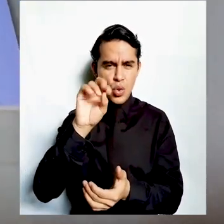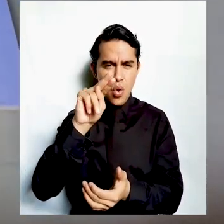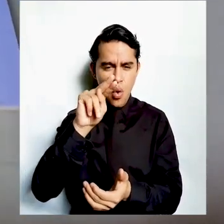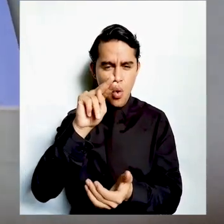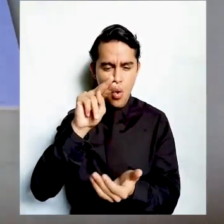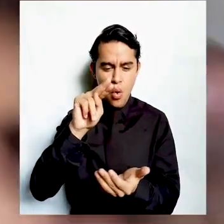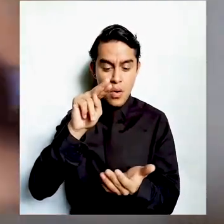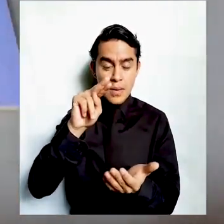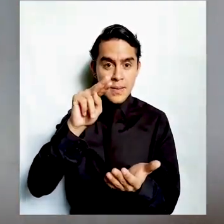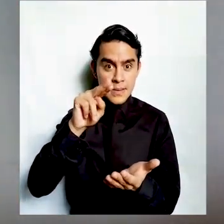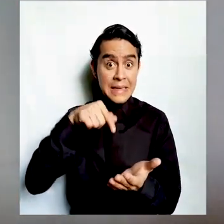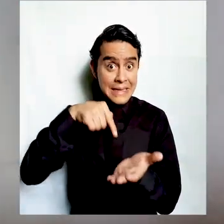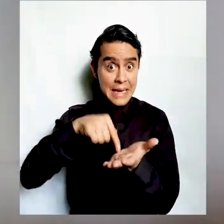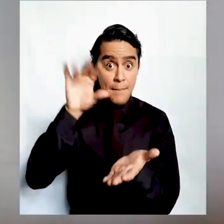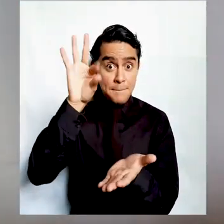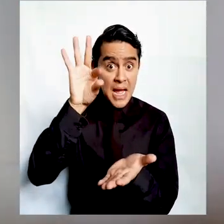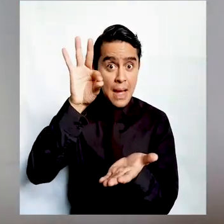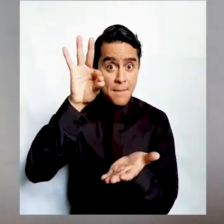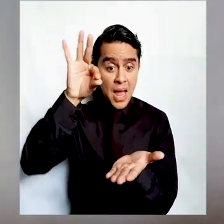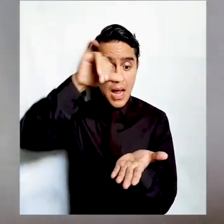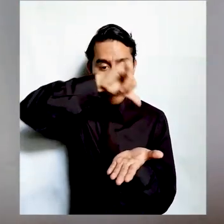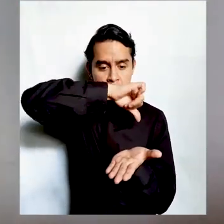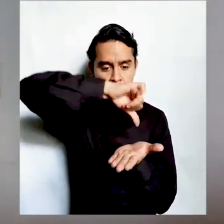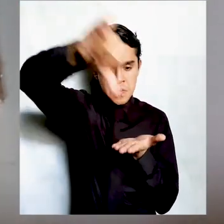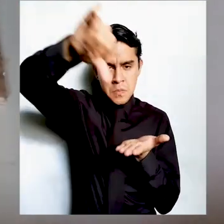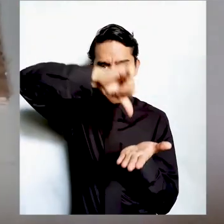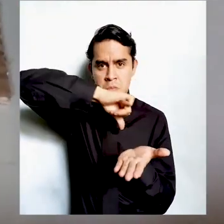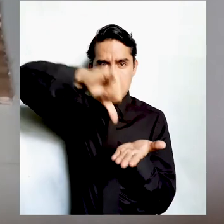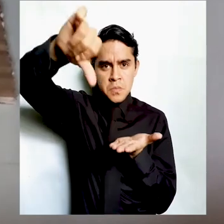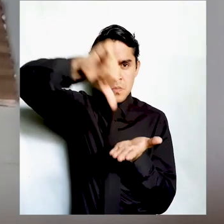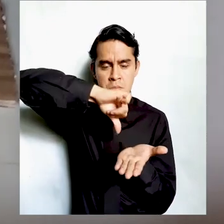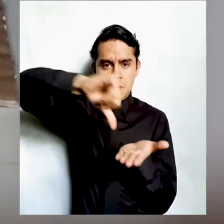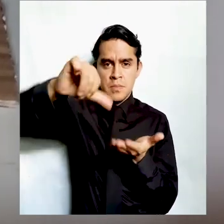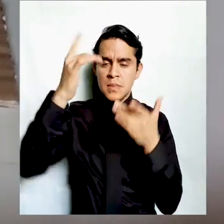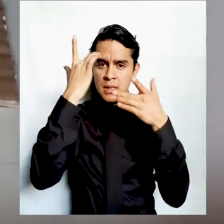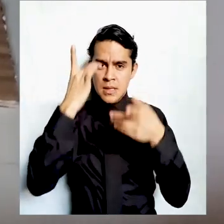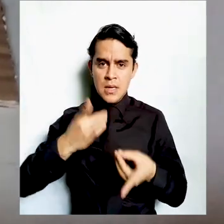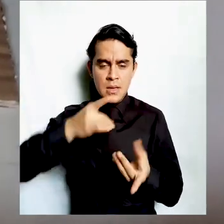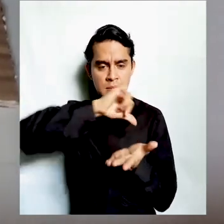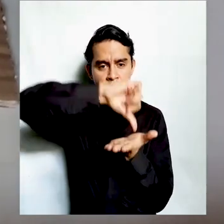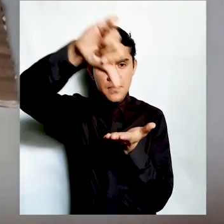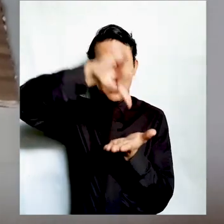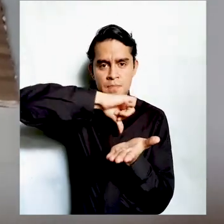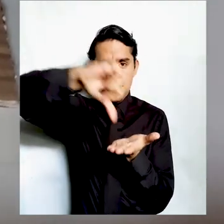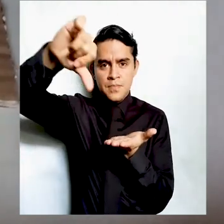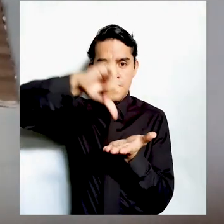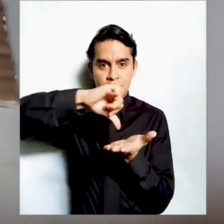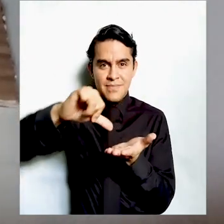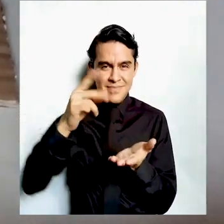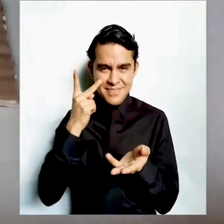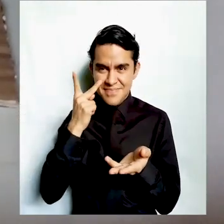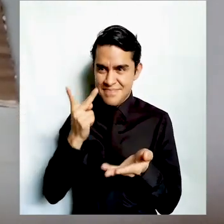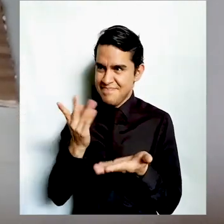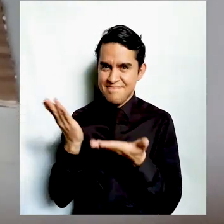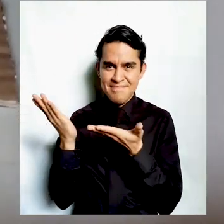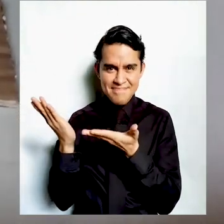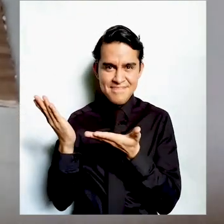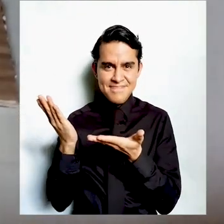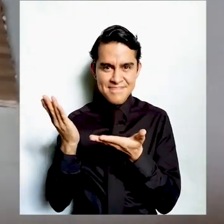silicón suficiente en cualquiera de sus lados, justo como estamos observándolo en la imagen.